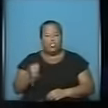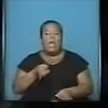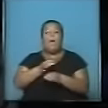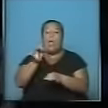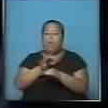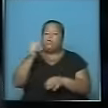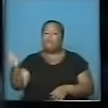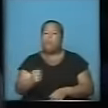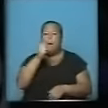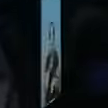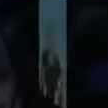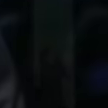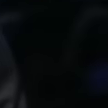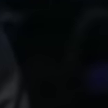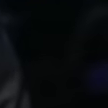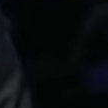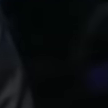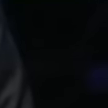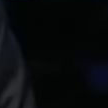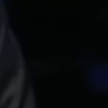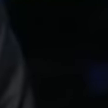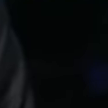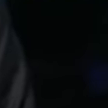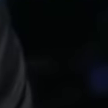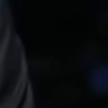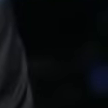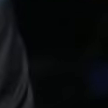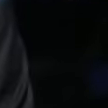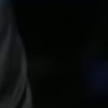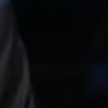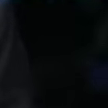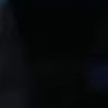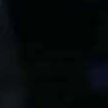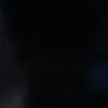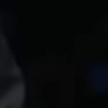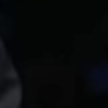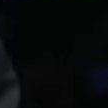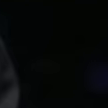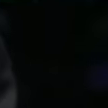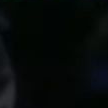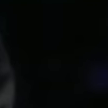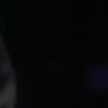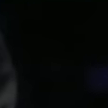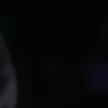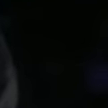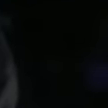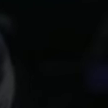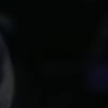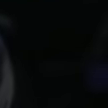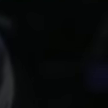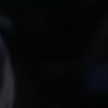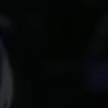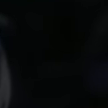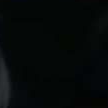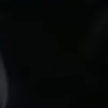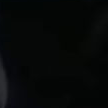educación es clave para igualar precisamente esa situación y para lograr un desarrollo de cada uno de los individuos